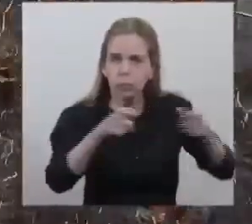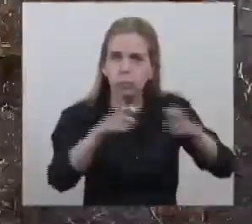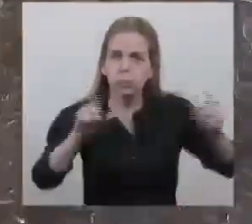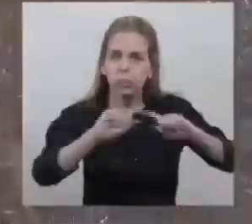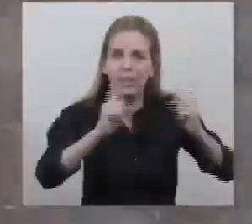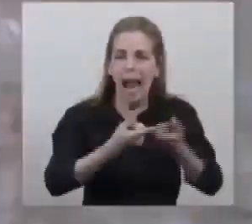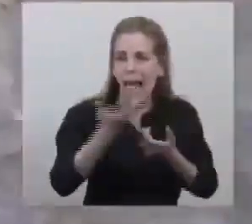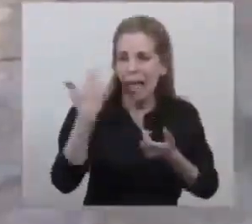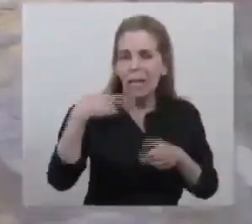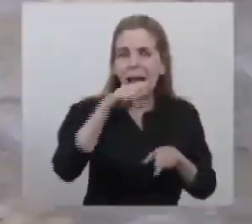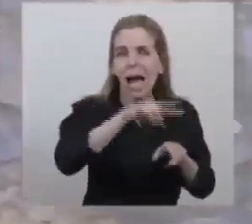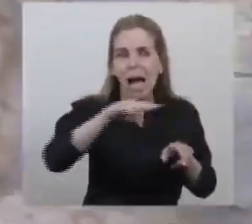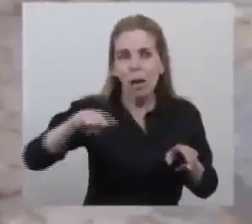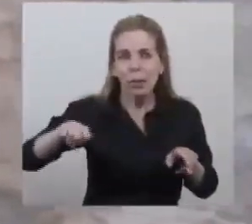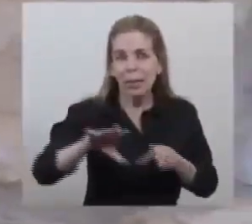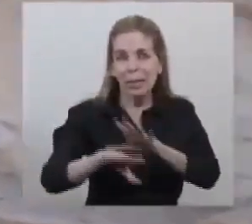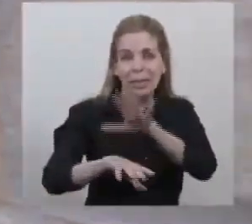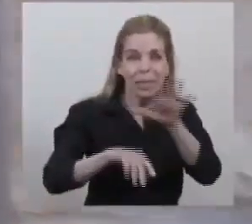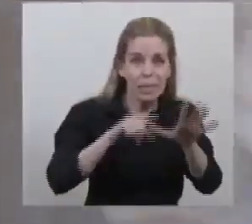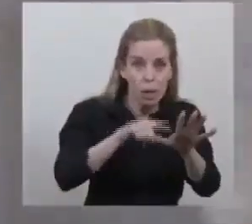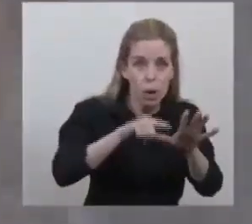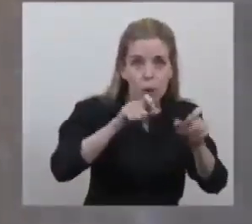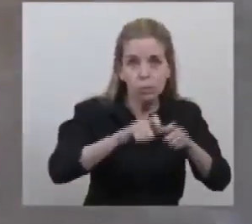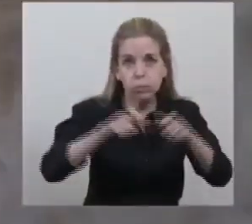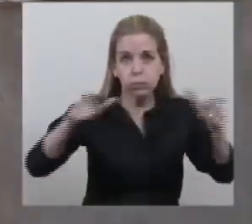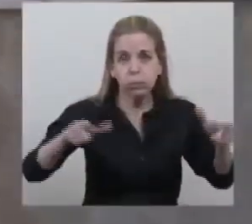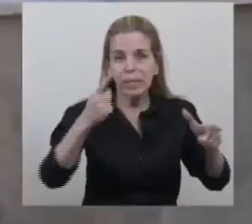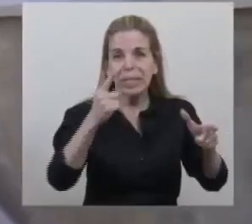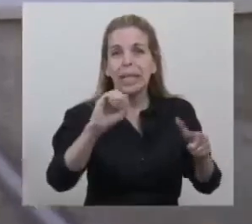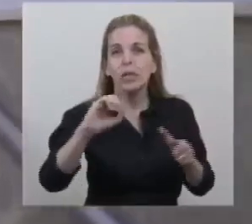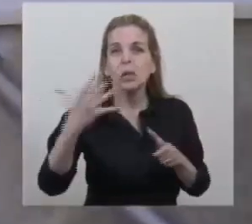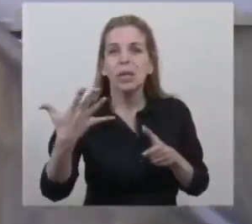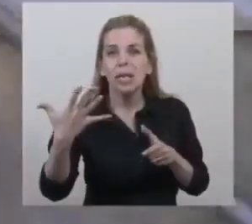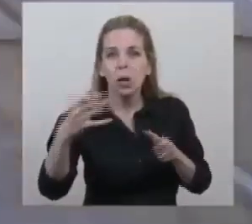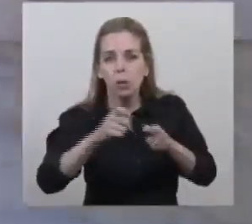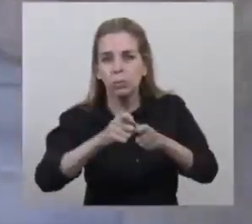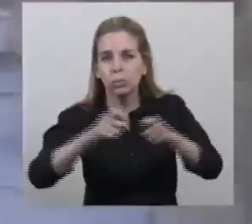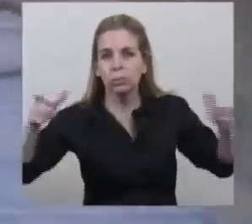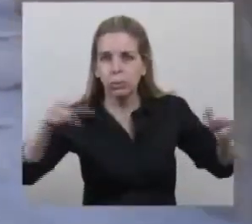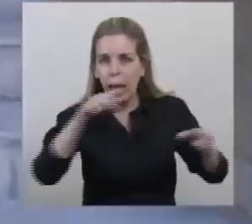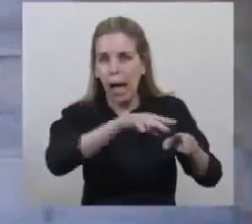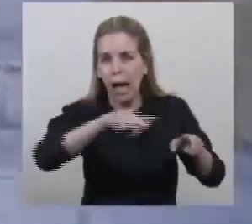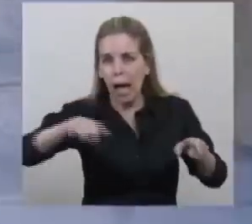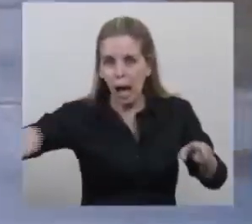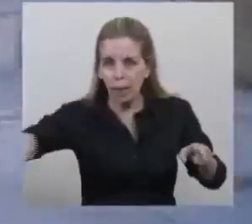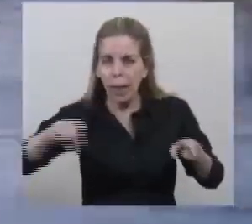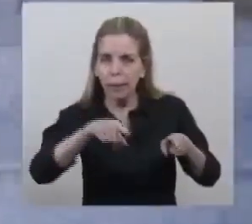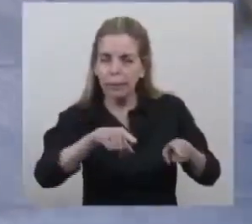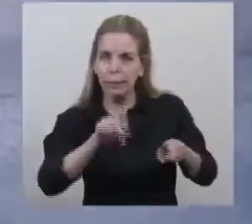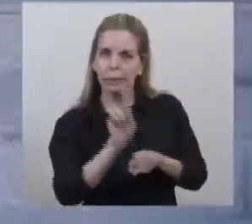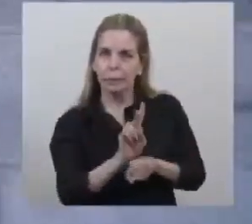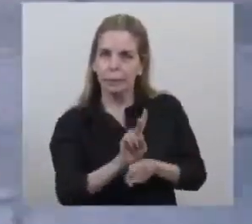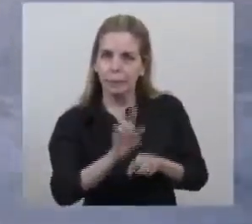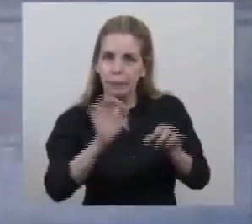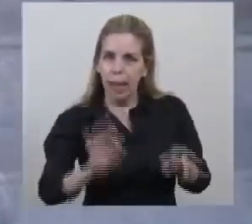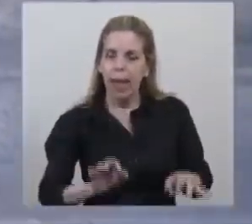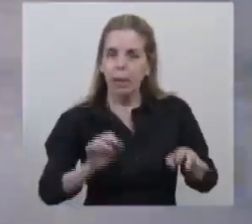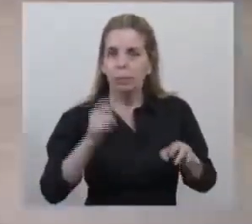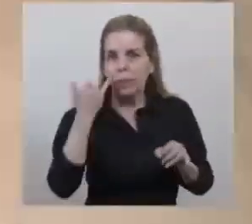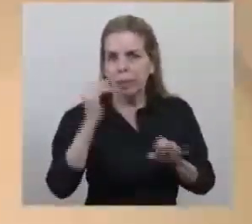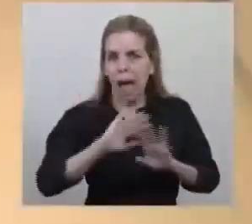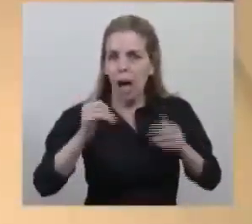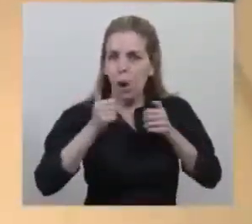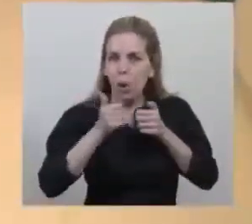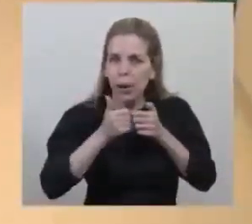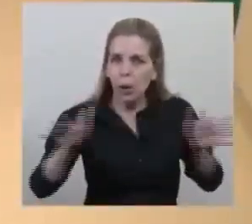5 camas a tener 105 camas, que ha sido inaugurado utilizándose como